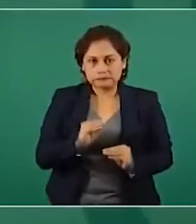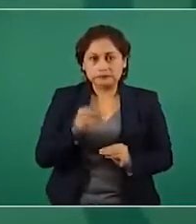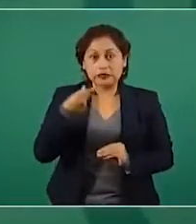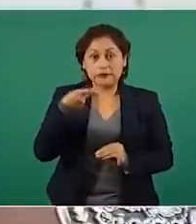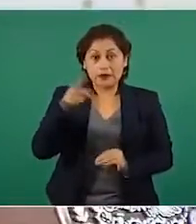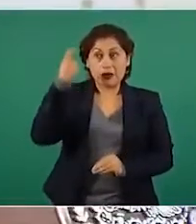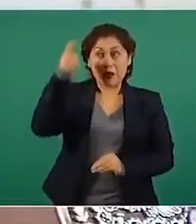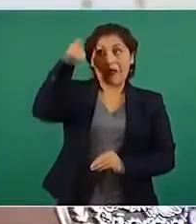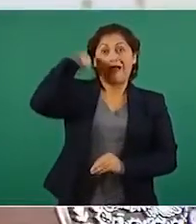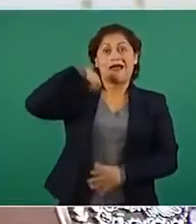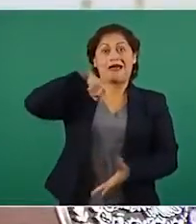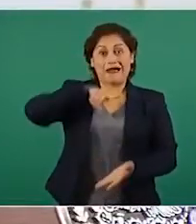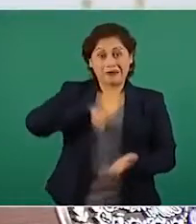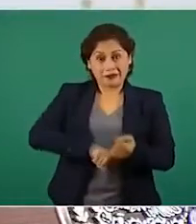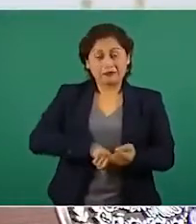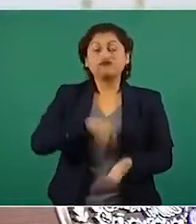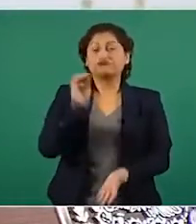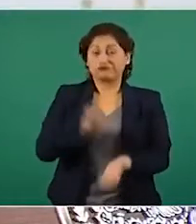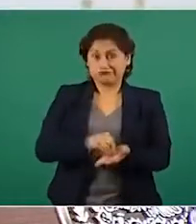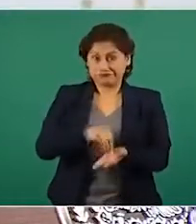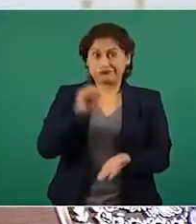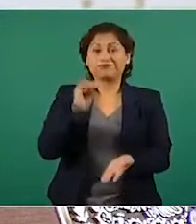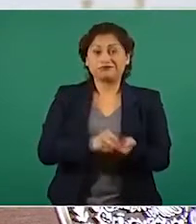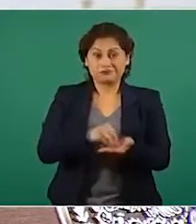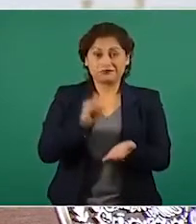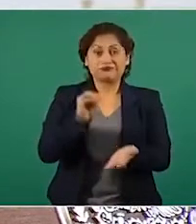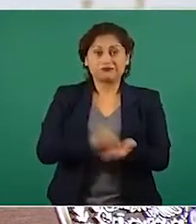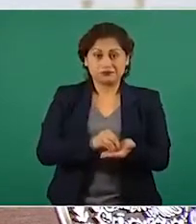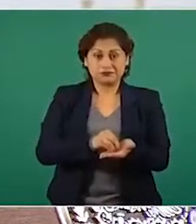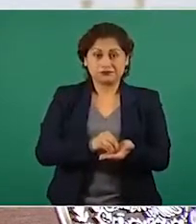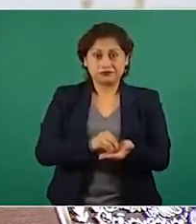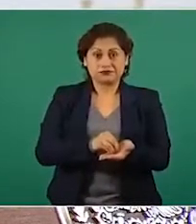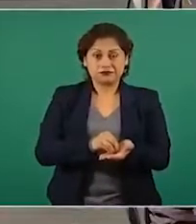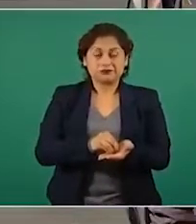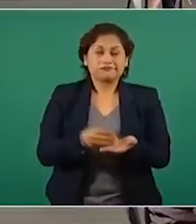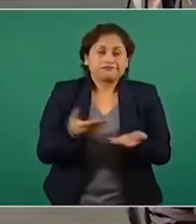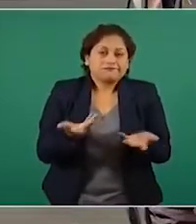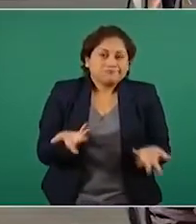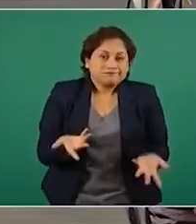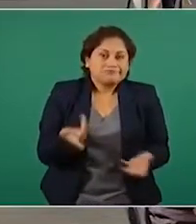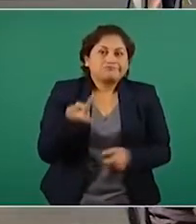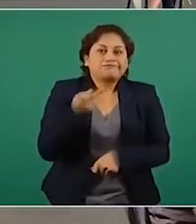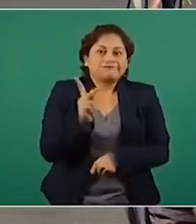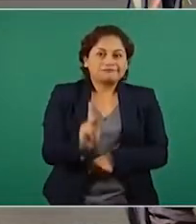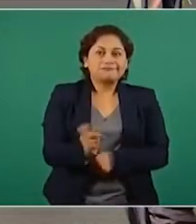nada más por cuestiones de hipocresía,